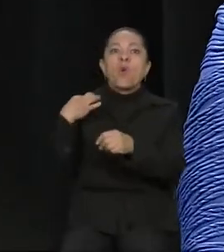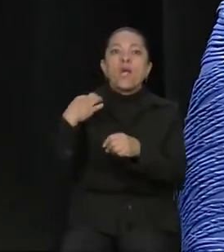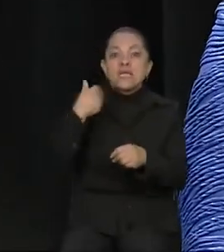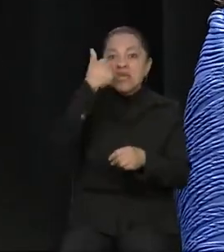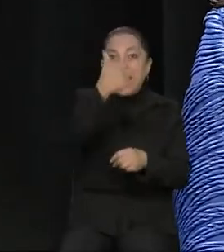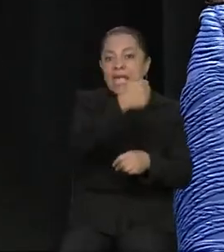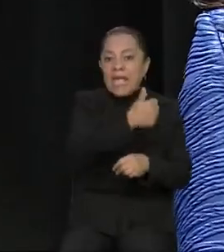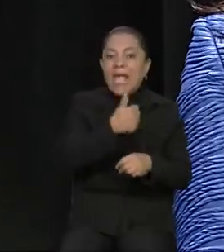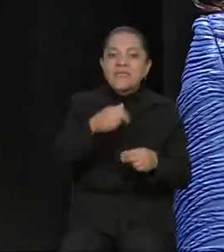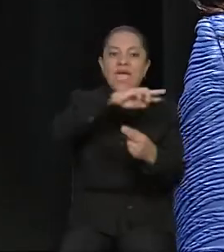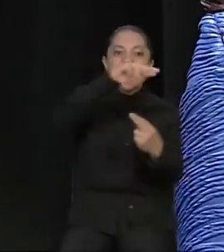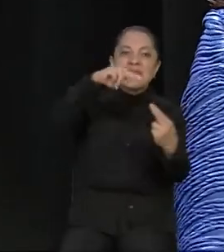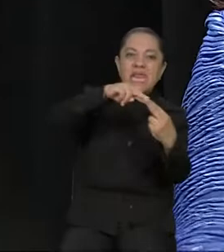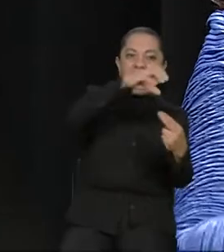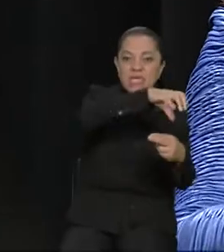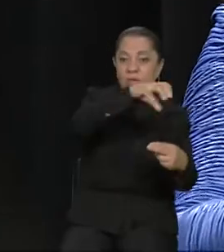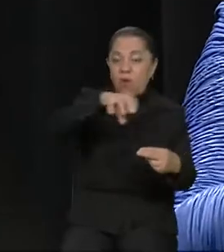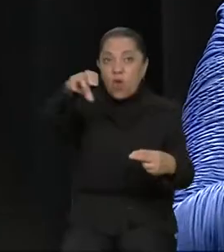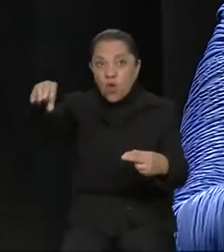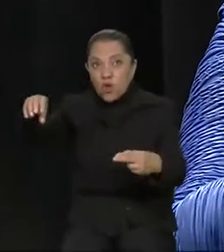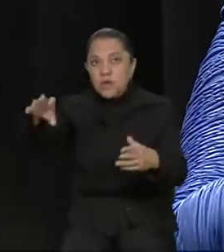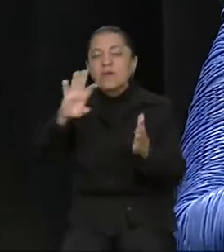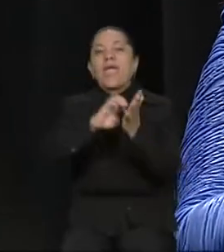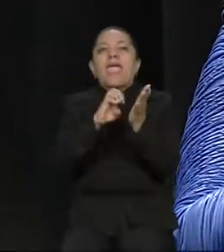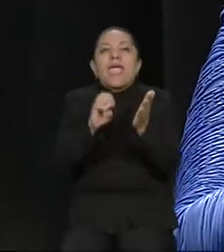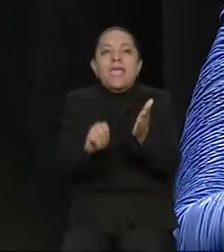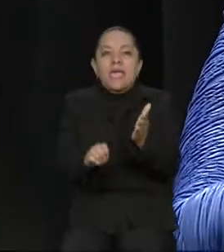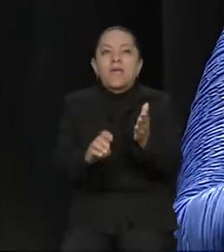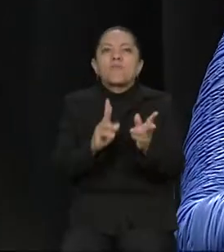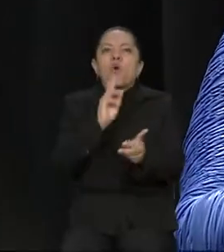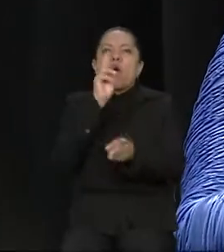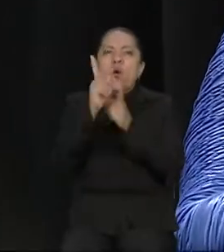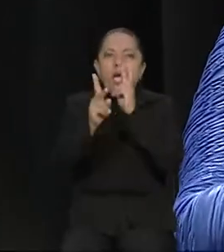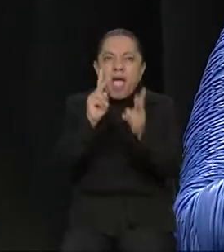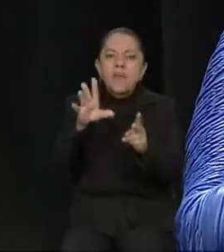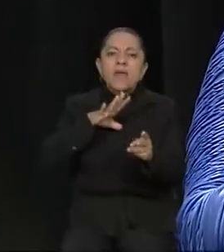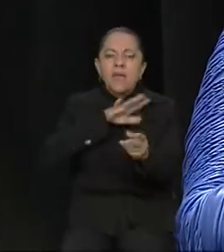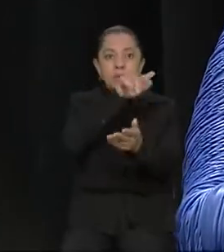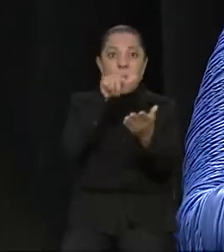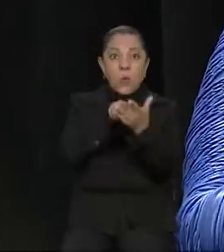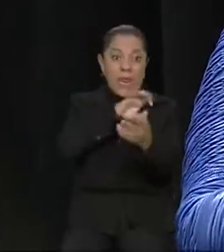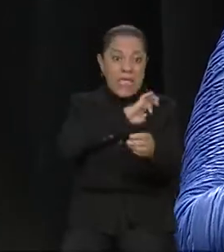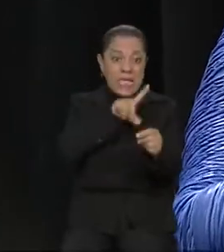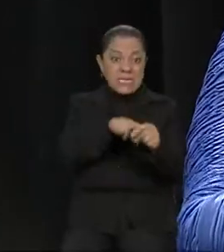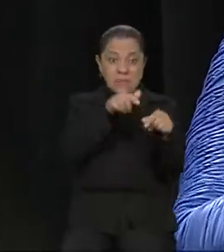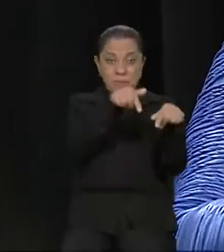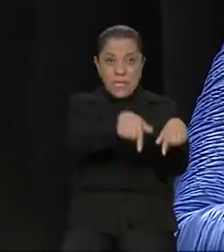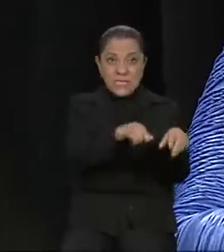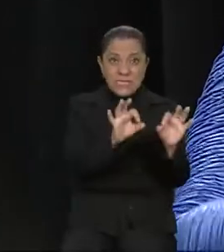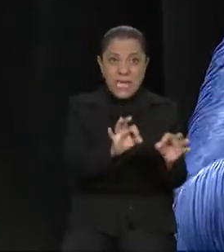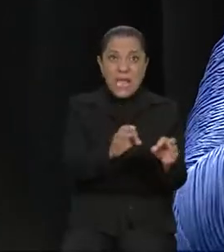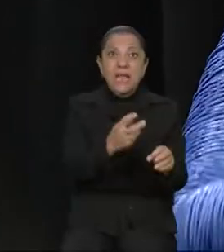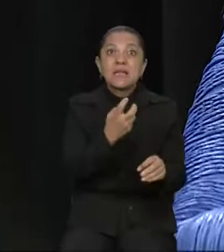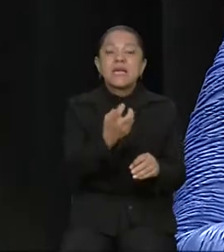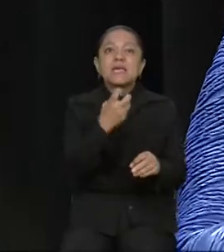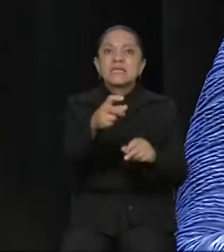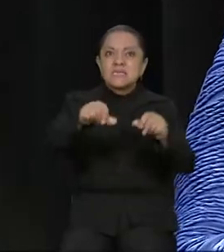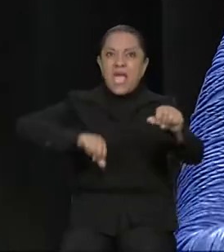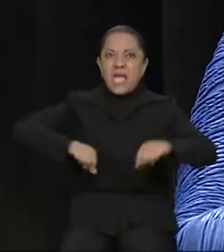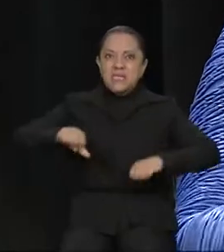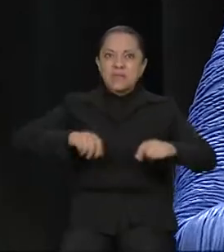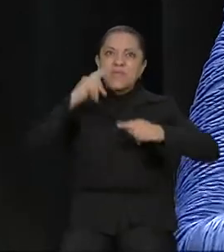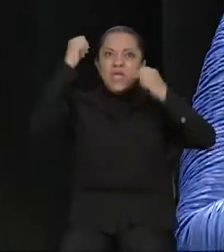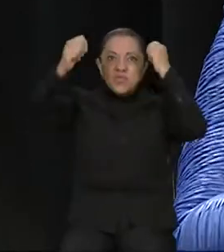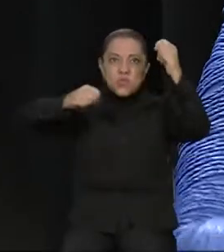regiones. Si bien, por ejemplo, se ha hablado de que hay unos espacios muy específicos en los cuales la actividad turística es la que puede